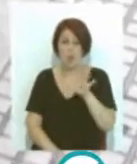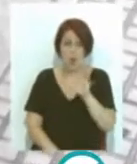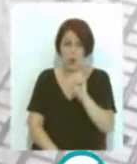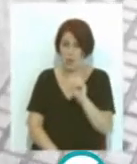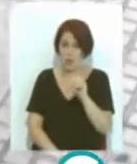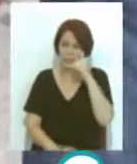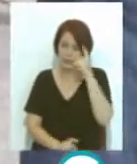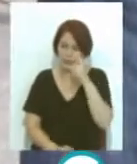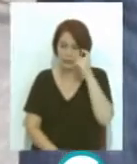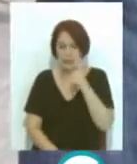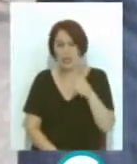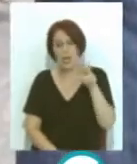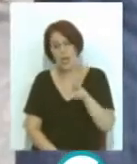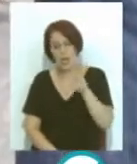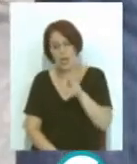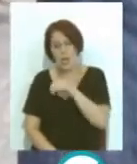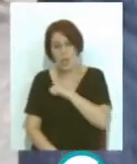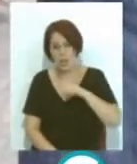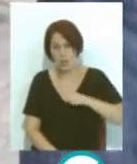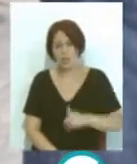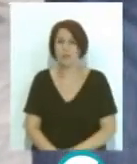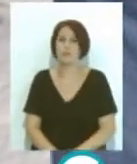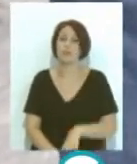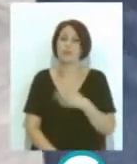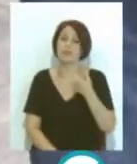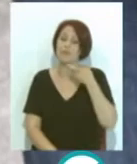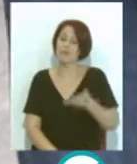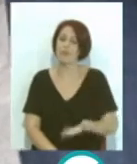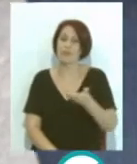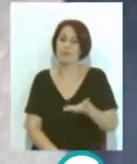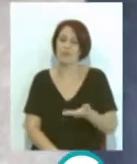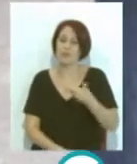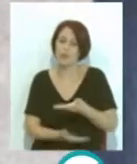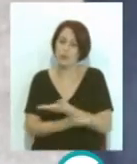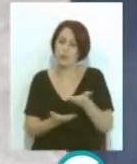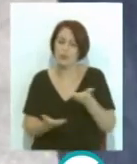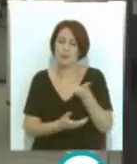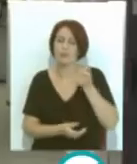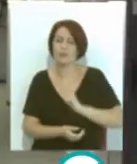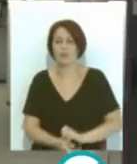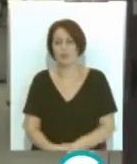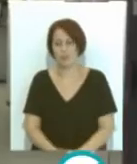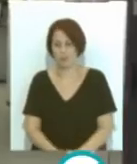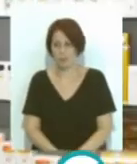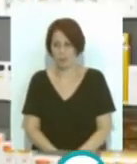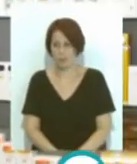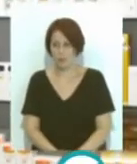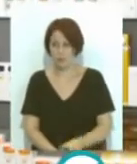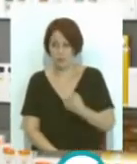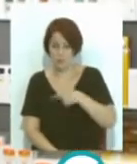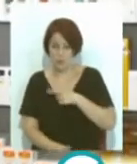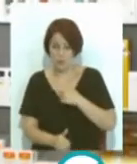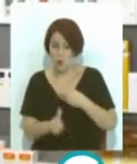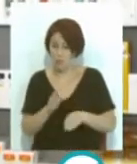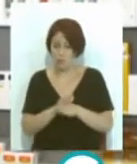que lo intenta de manera individual. De ahí la importancia de confiar en los profesionales. Que damos una